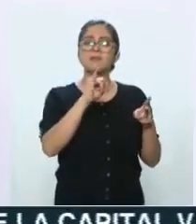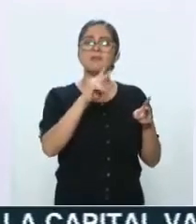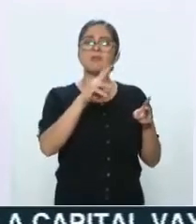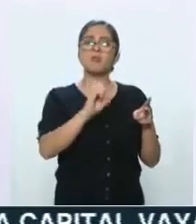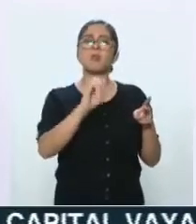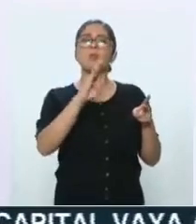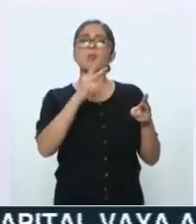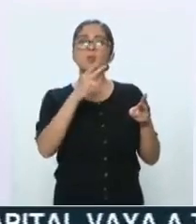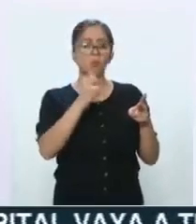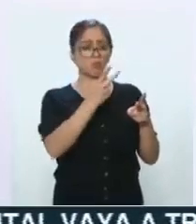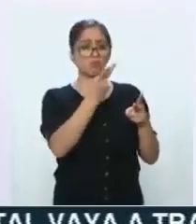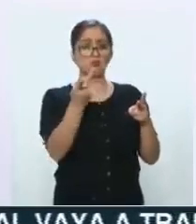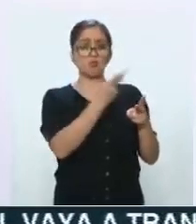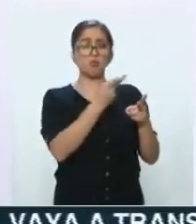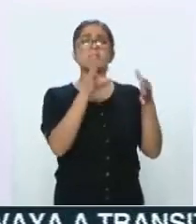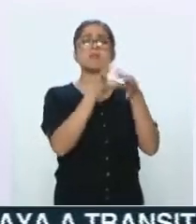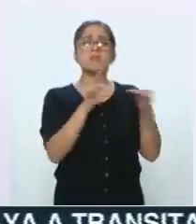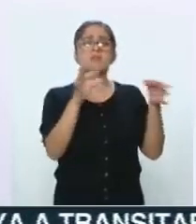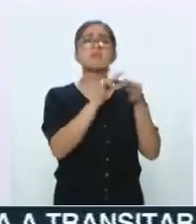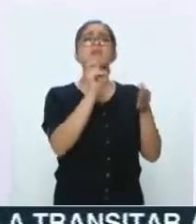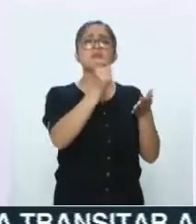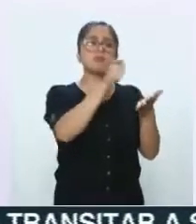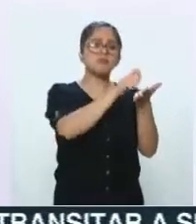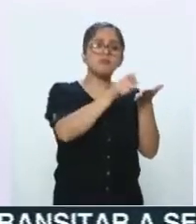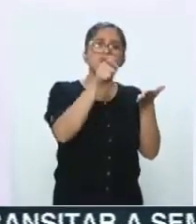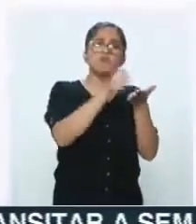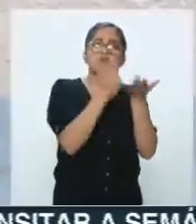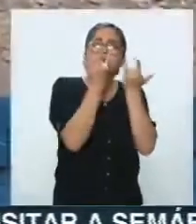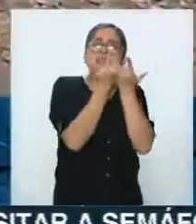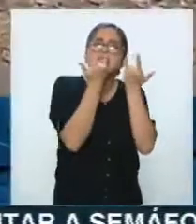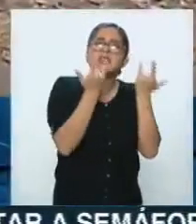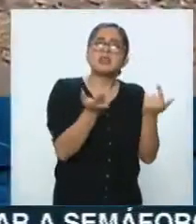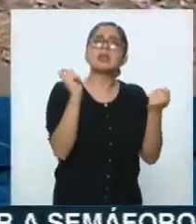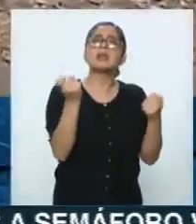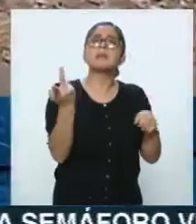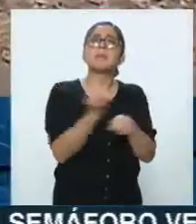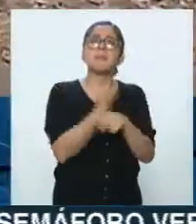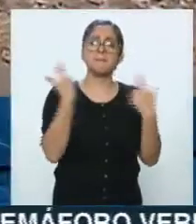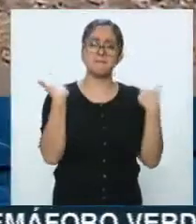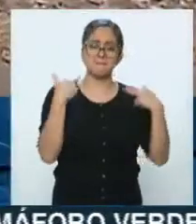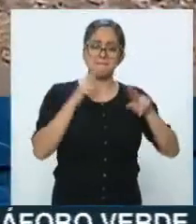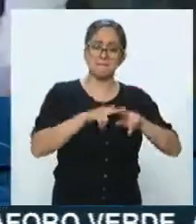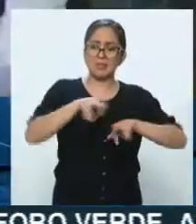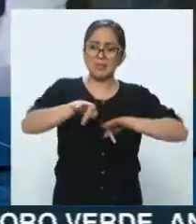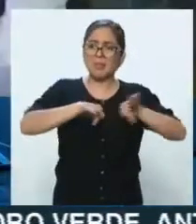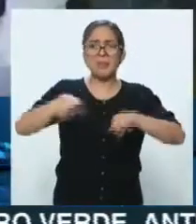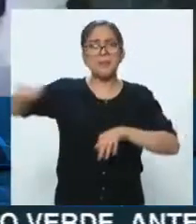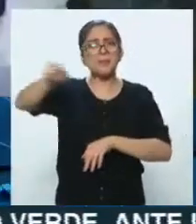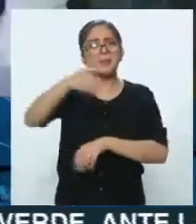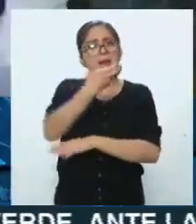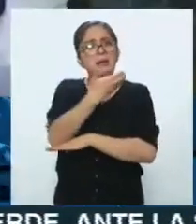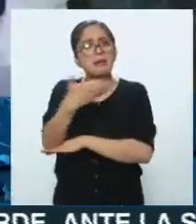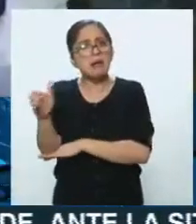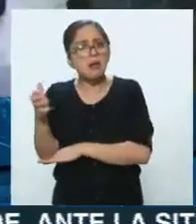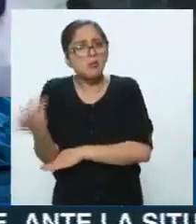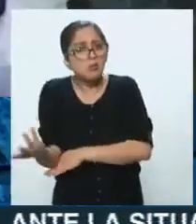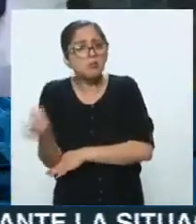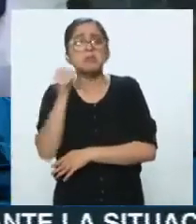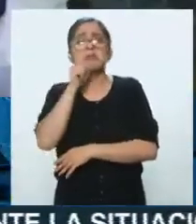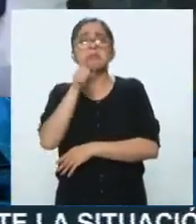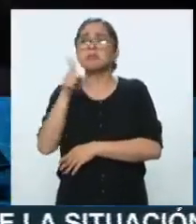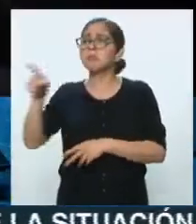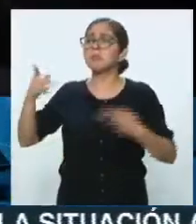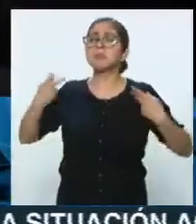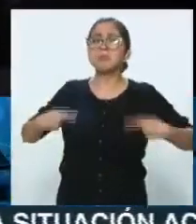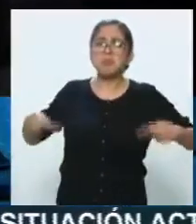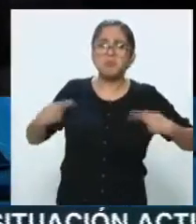contamos la historia del normalismo rural y en donde tenemos una serie de entrevistas sobre este activismo político en favor de